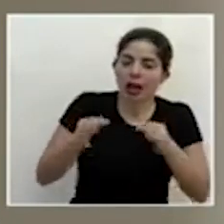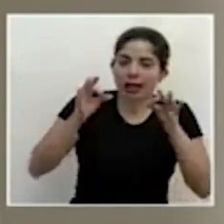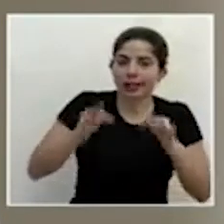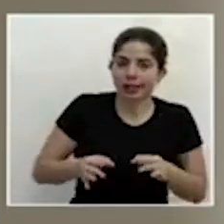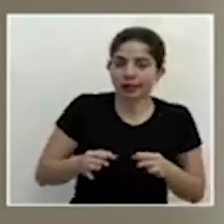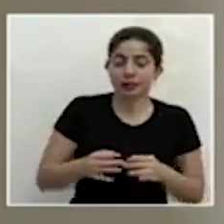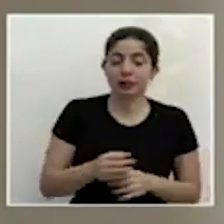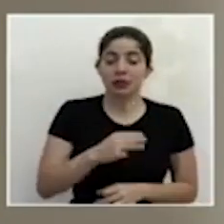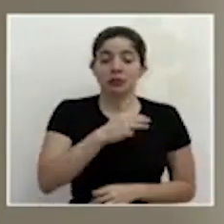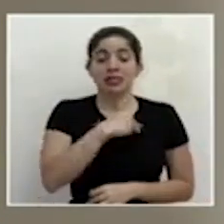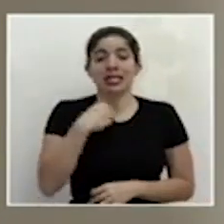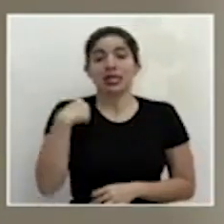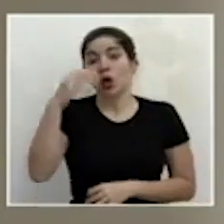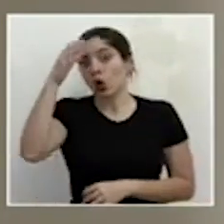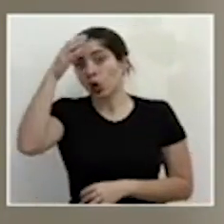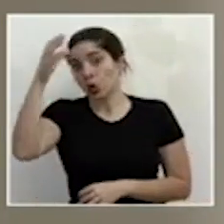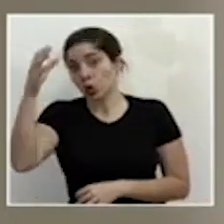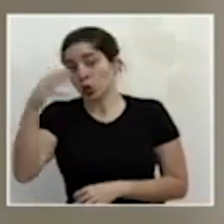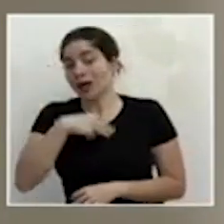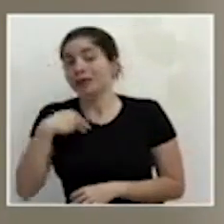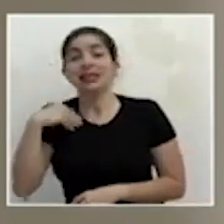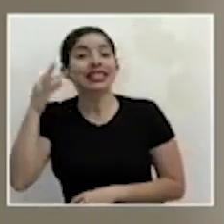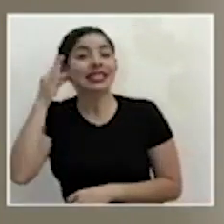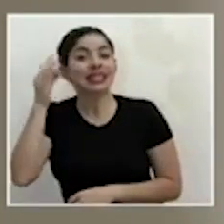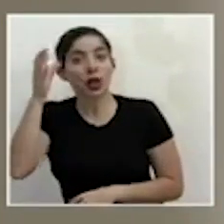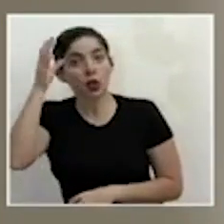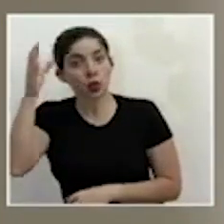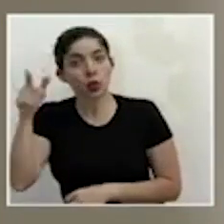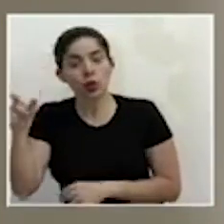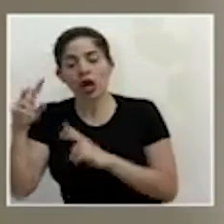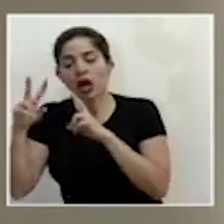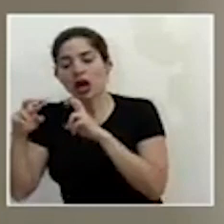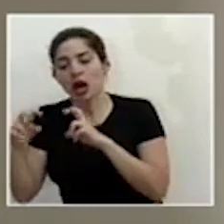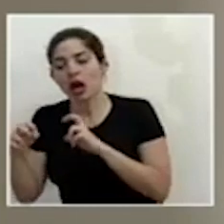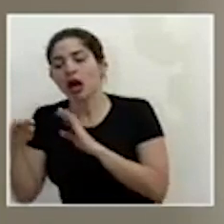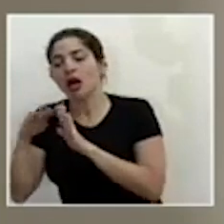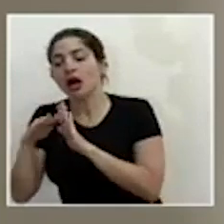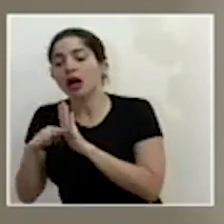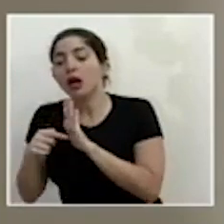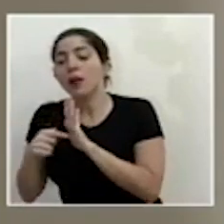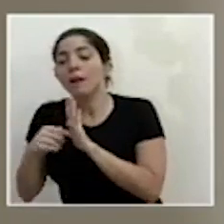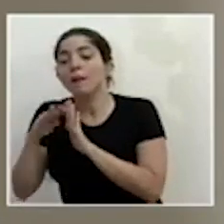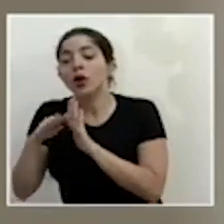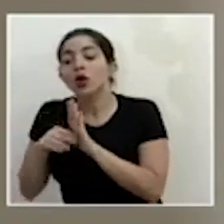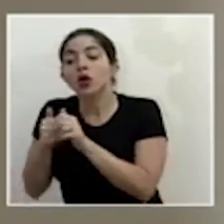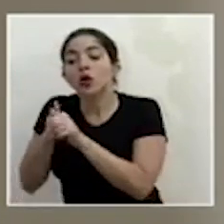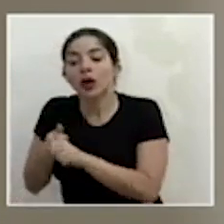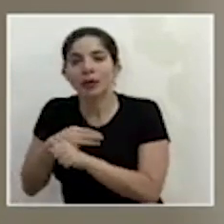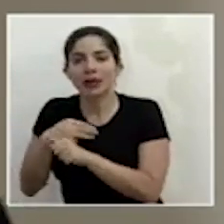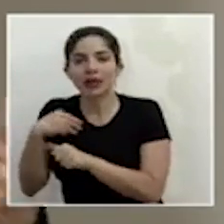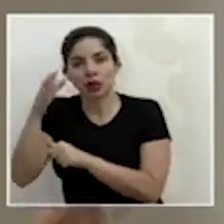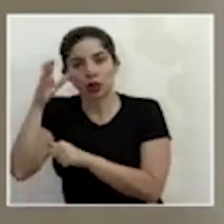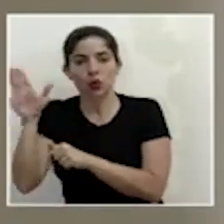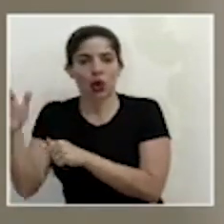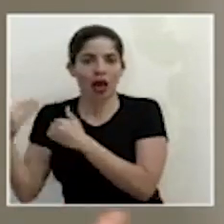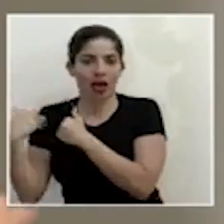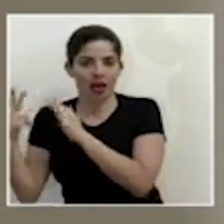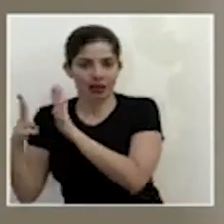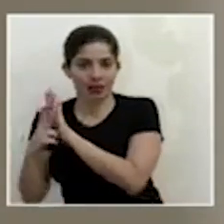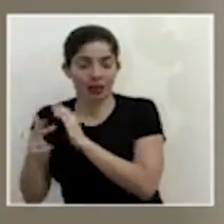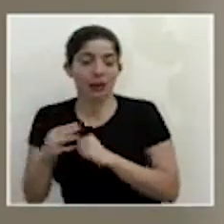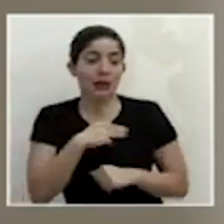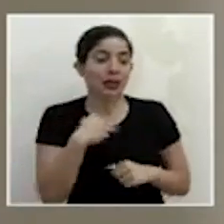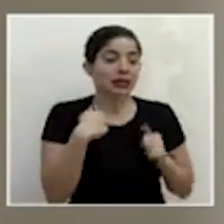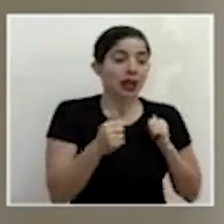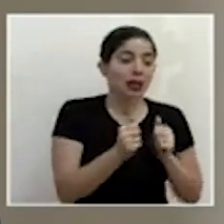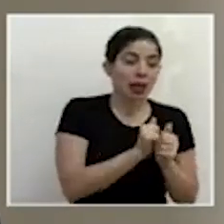que el Ministerio de Cultura la Ministra de Cultura aprueba los protocolos sectoriales que corresponden al Ministerio de Cultura los mismos en el caso del Ministerio